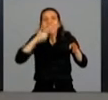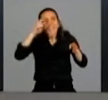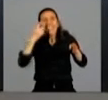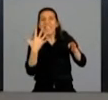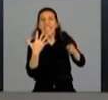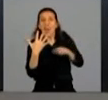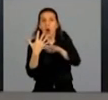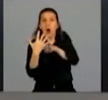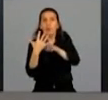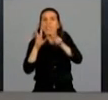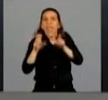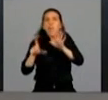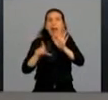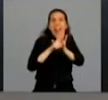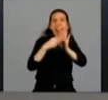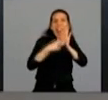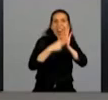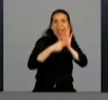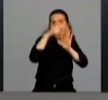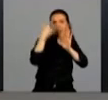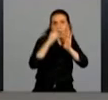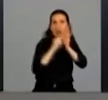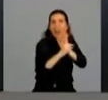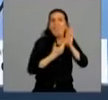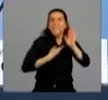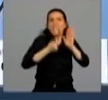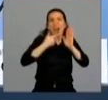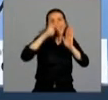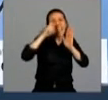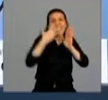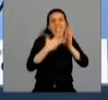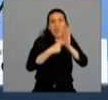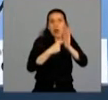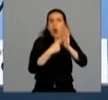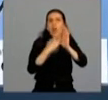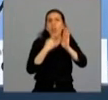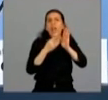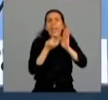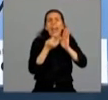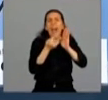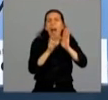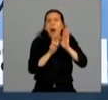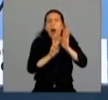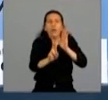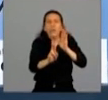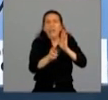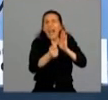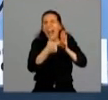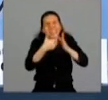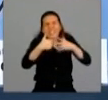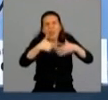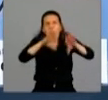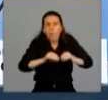la legislación nacional, en fase 5 está autorizado prácticamente todo. Pero para eso